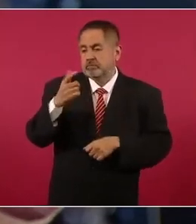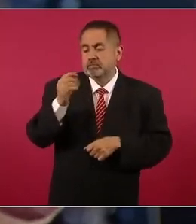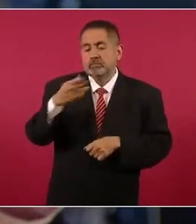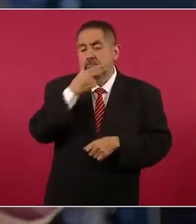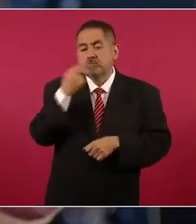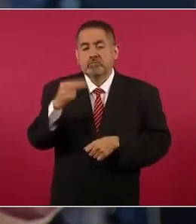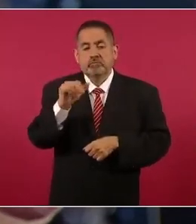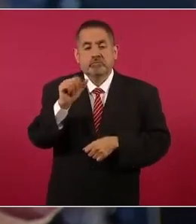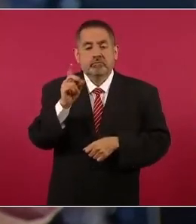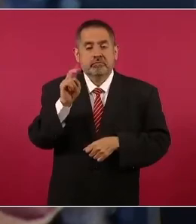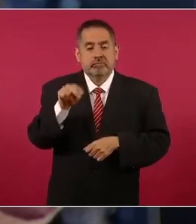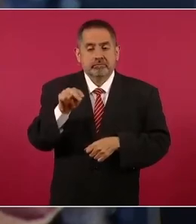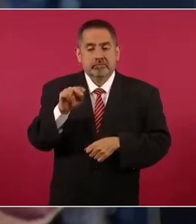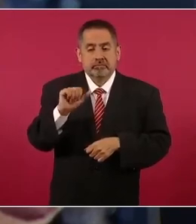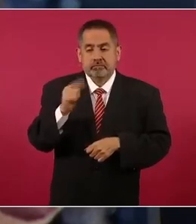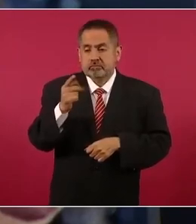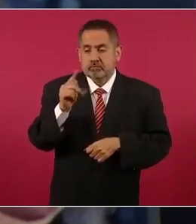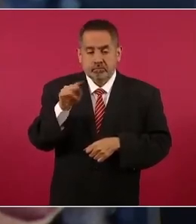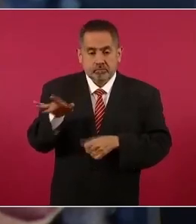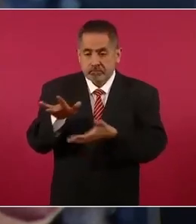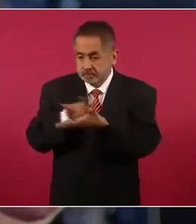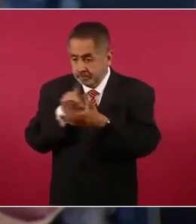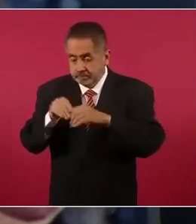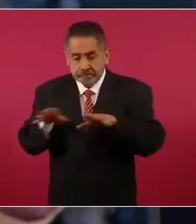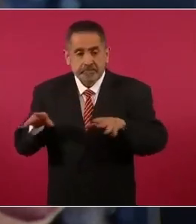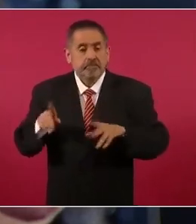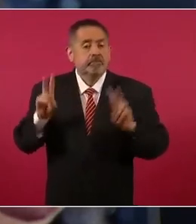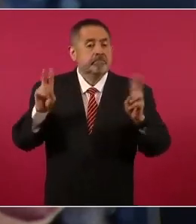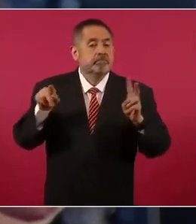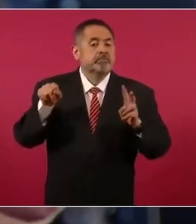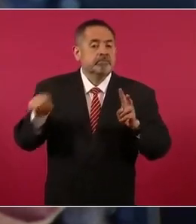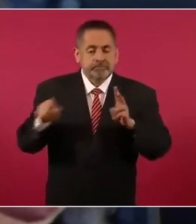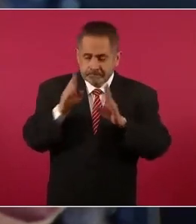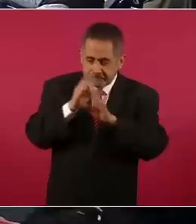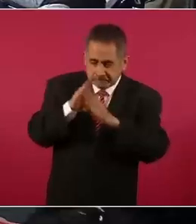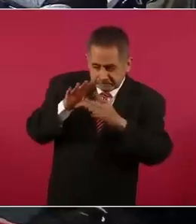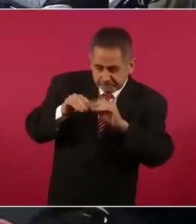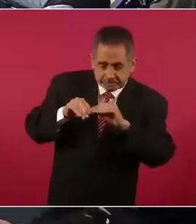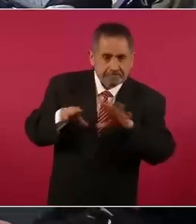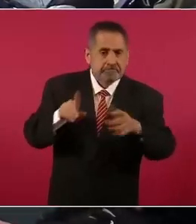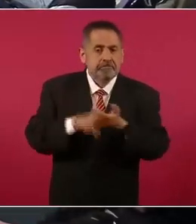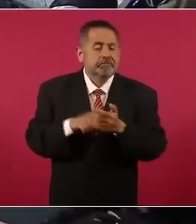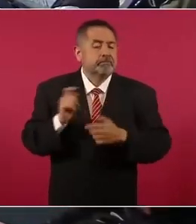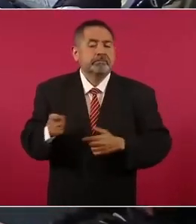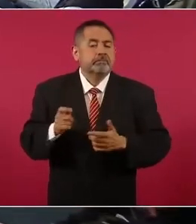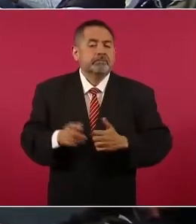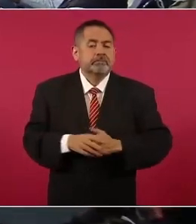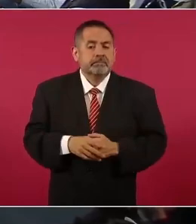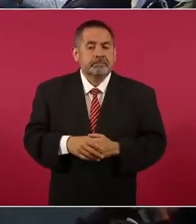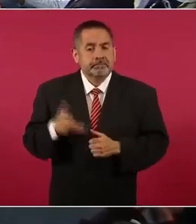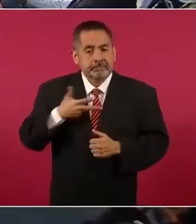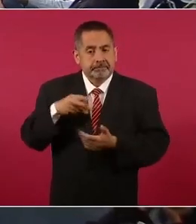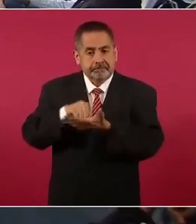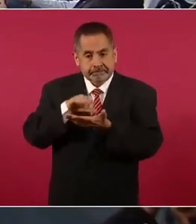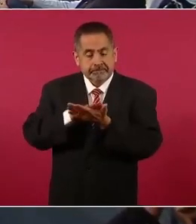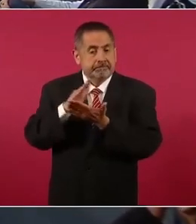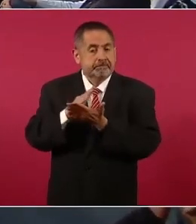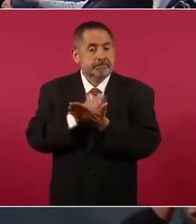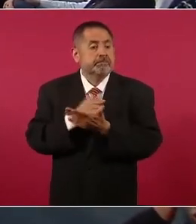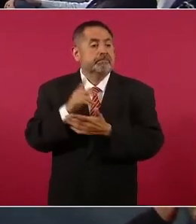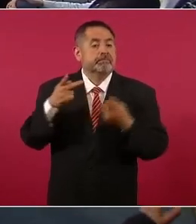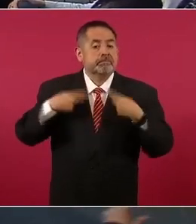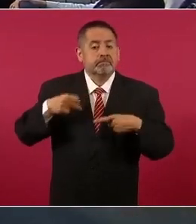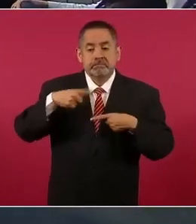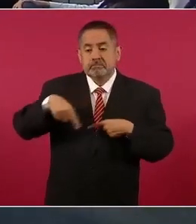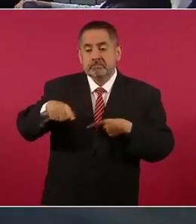Adán Augusto López, de quien de acuerdo con informes del Centro Regional de Fusión de Inteligencia, pues hay datos que indican que las